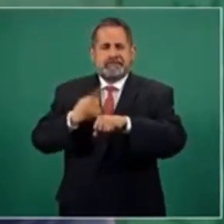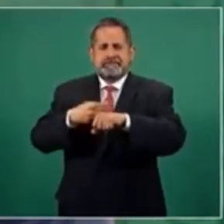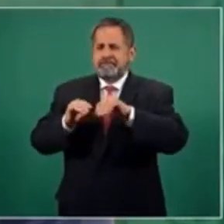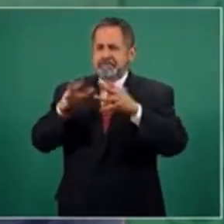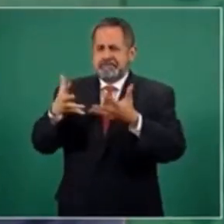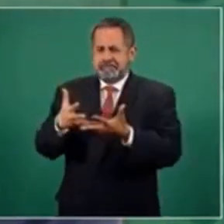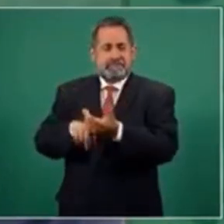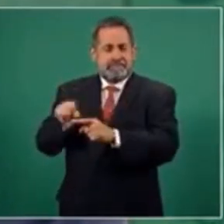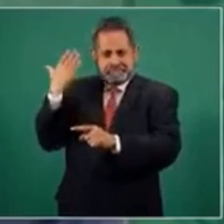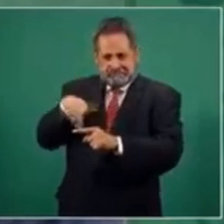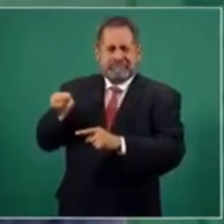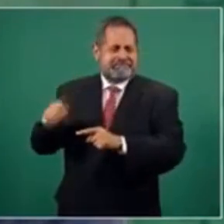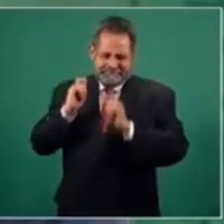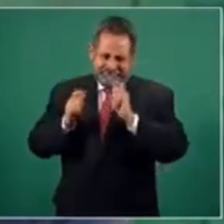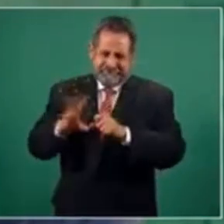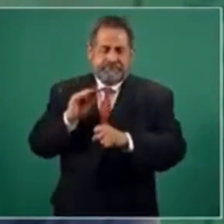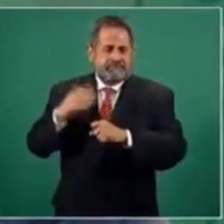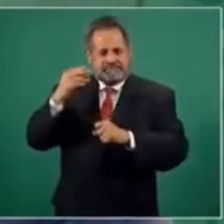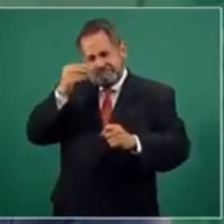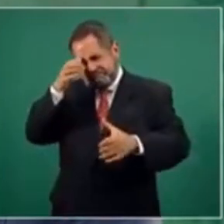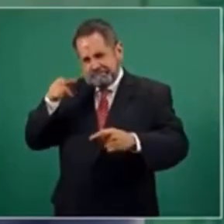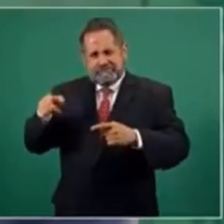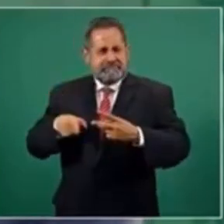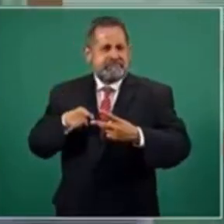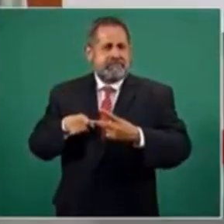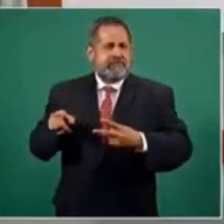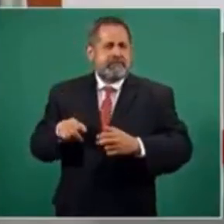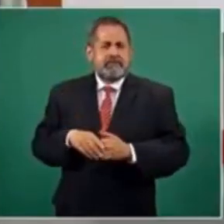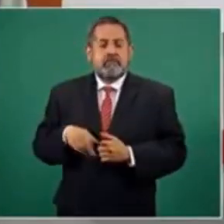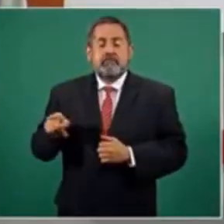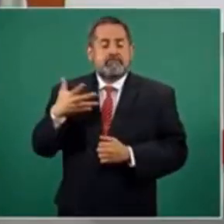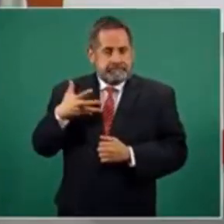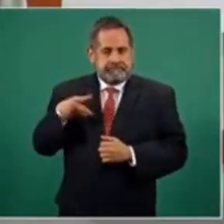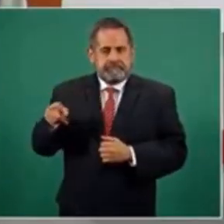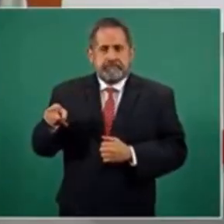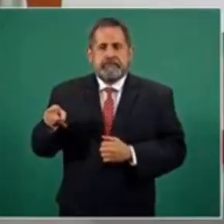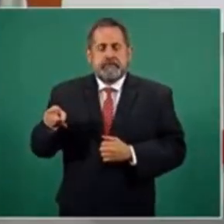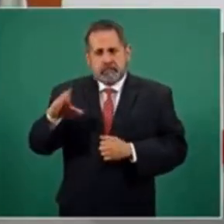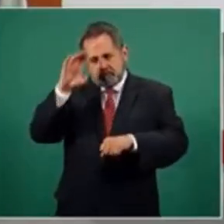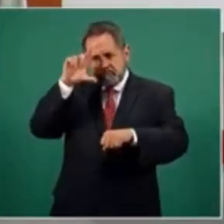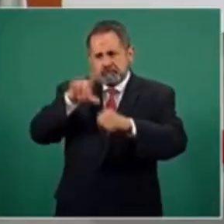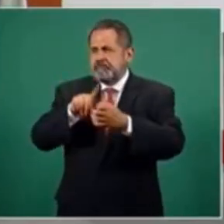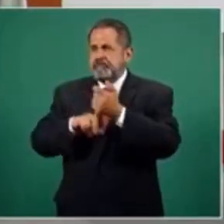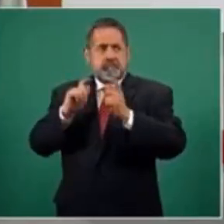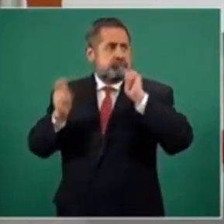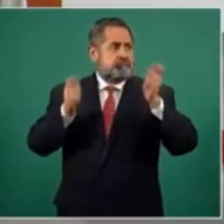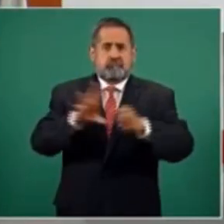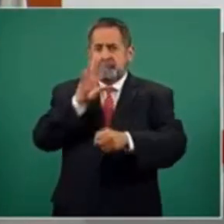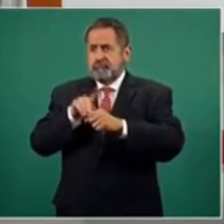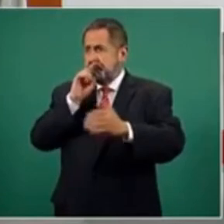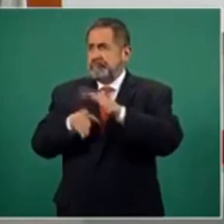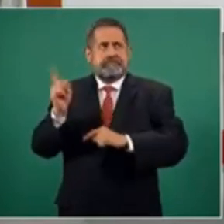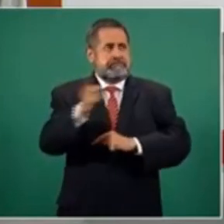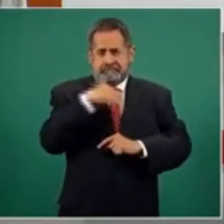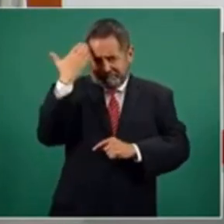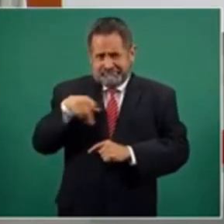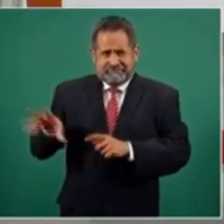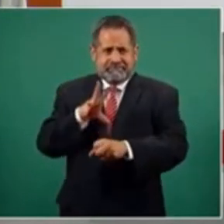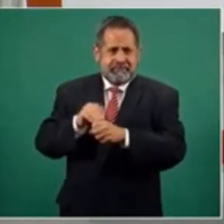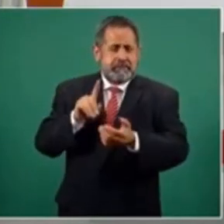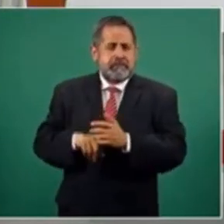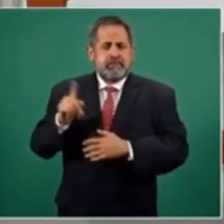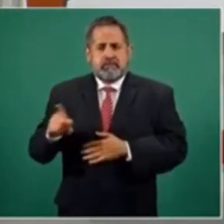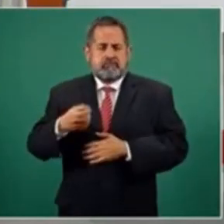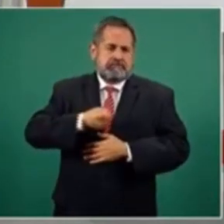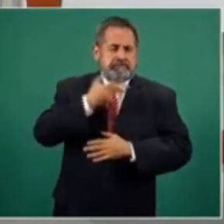preparado, con cultura general, con